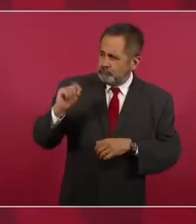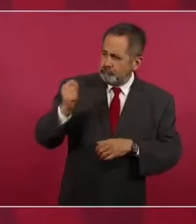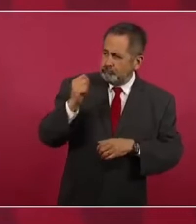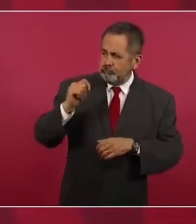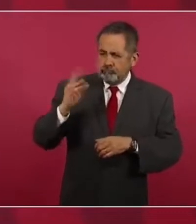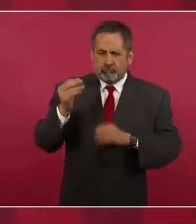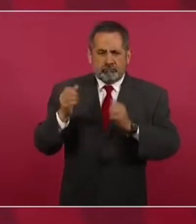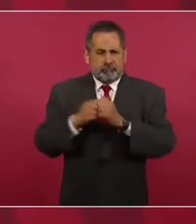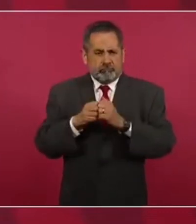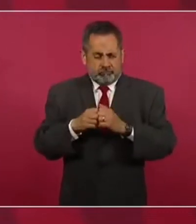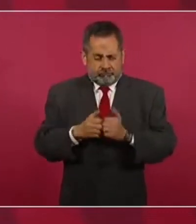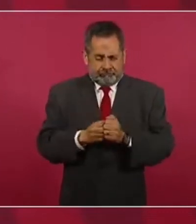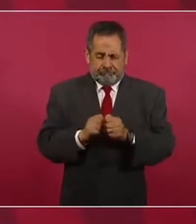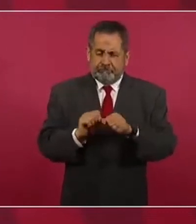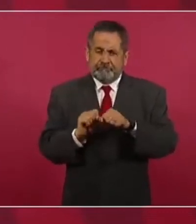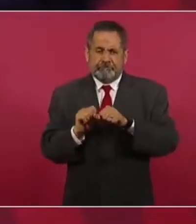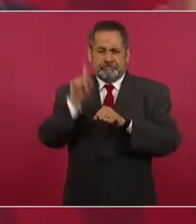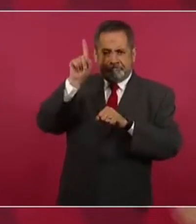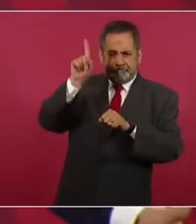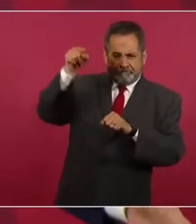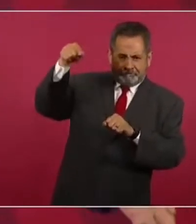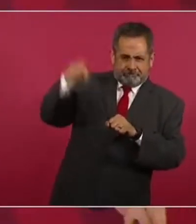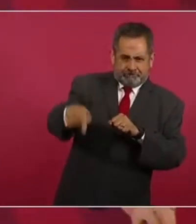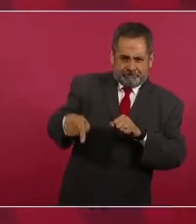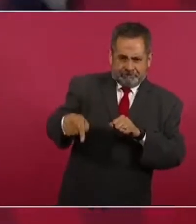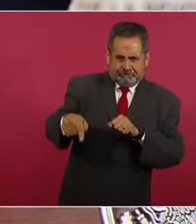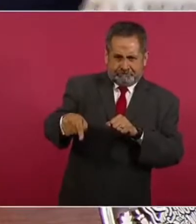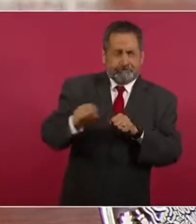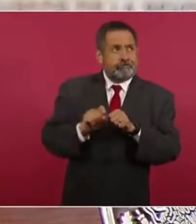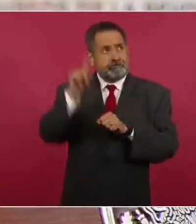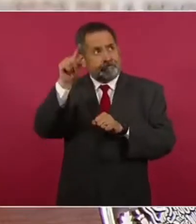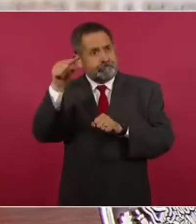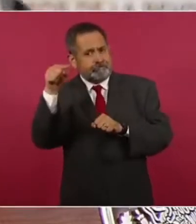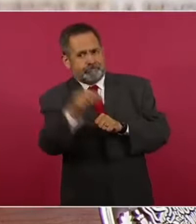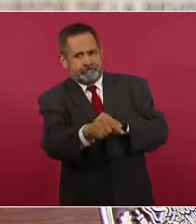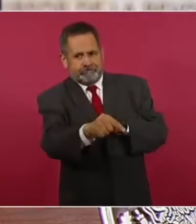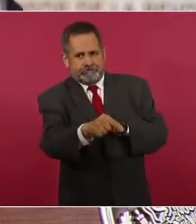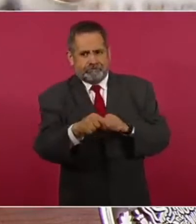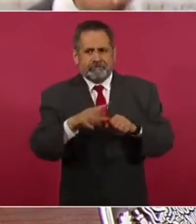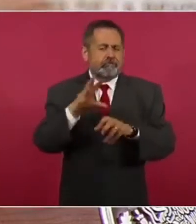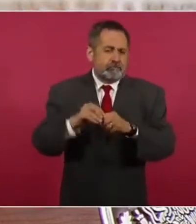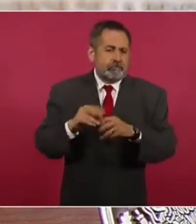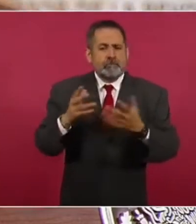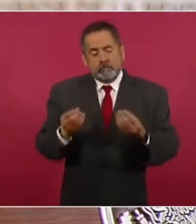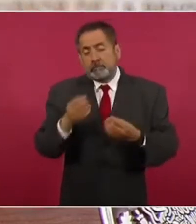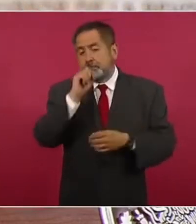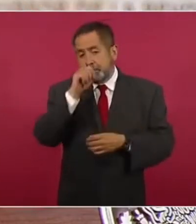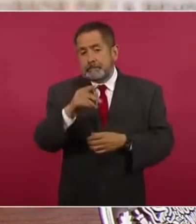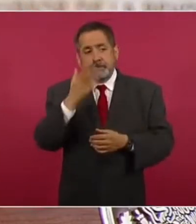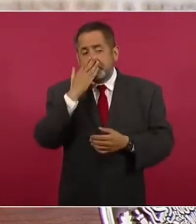mediante satélites alumbrar todo el territorio nacional y que se